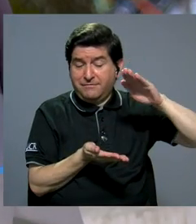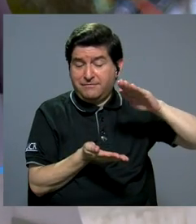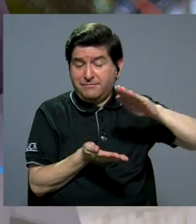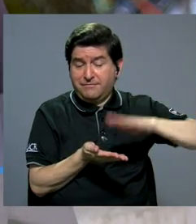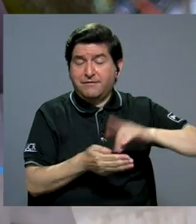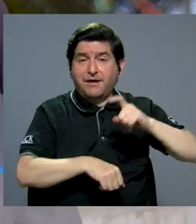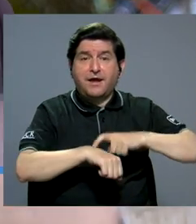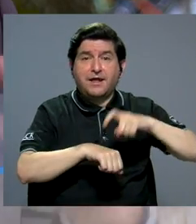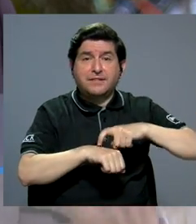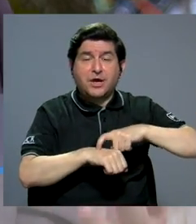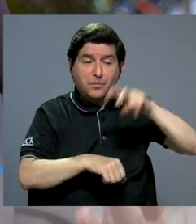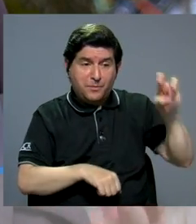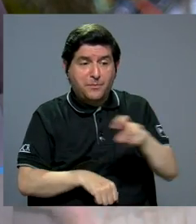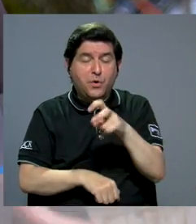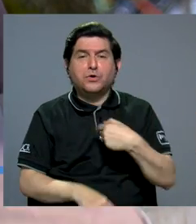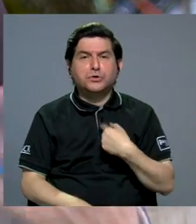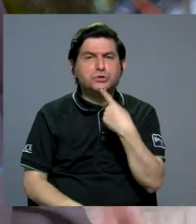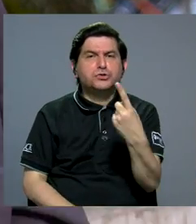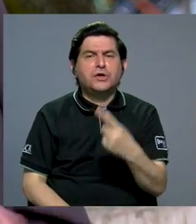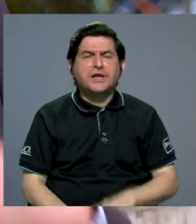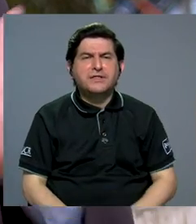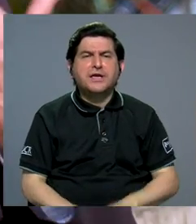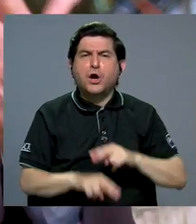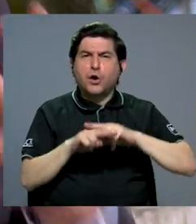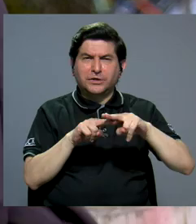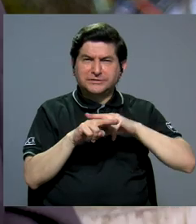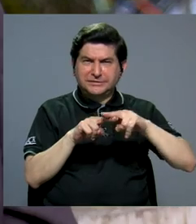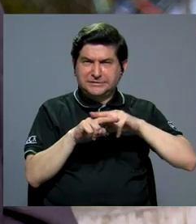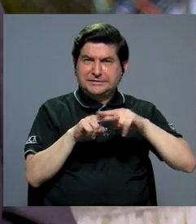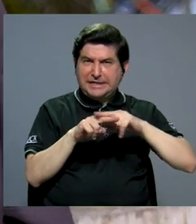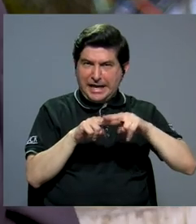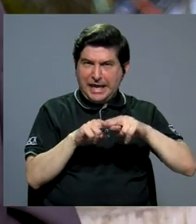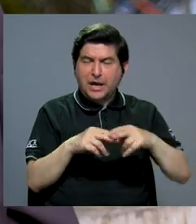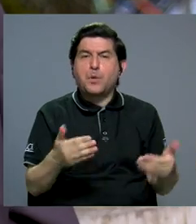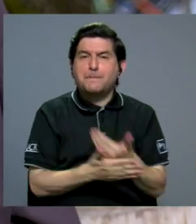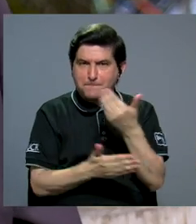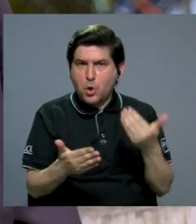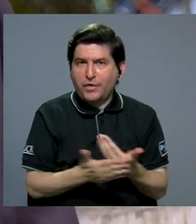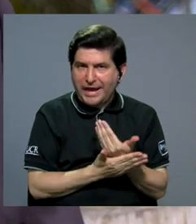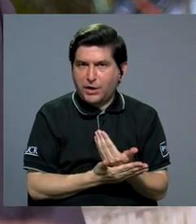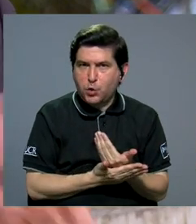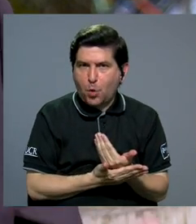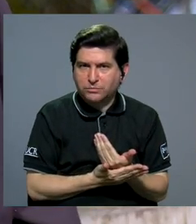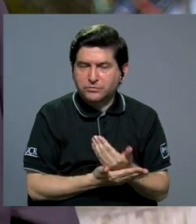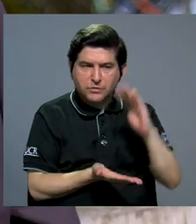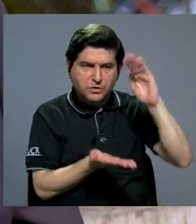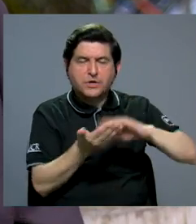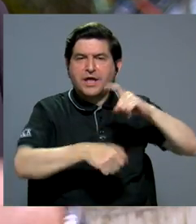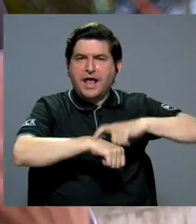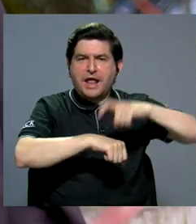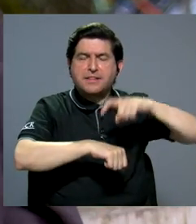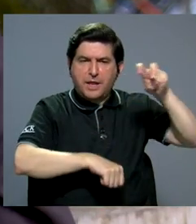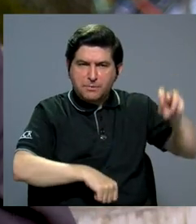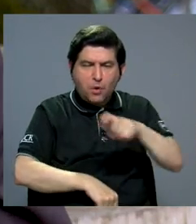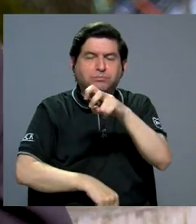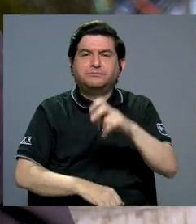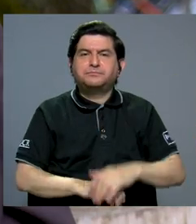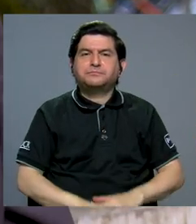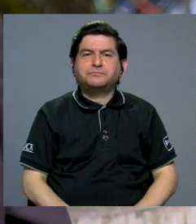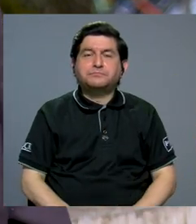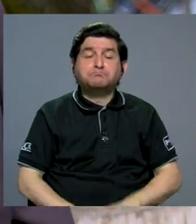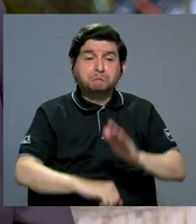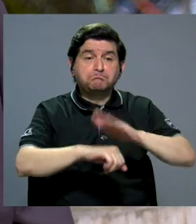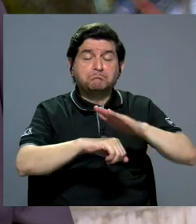los tiempos de viaje, o sea, estoy hablando de un tren moderno, ¿verdad? Bajaría los tiempos de viaje y entonces